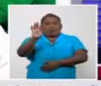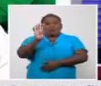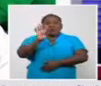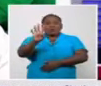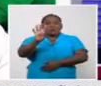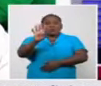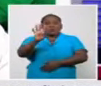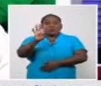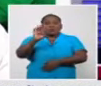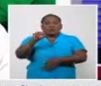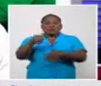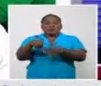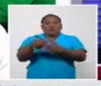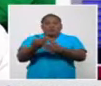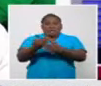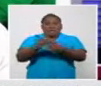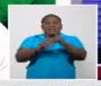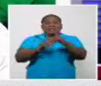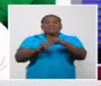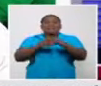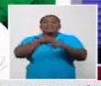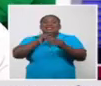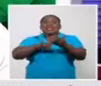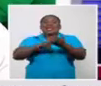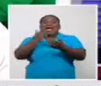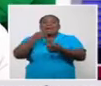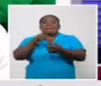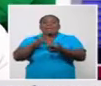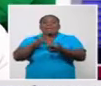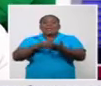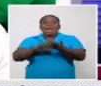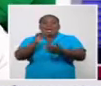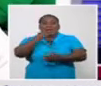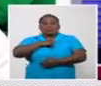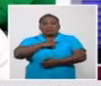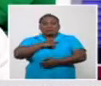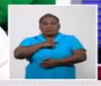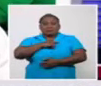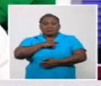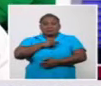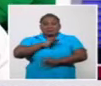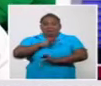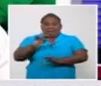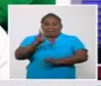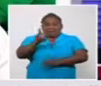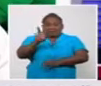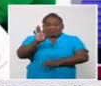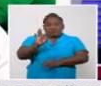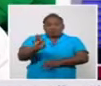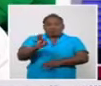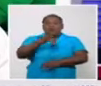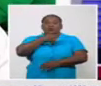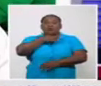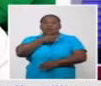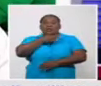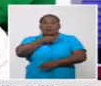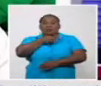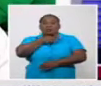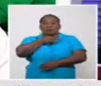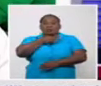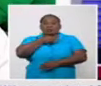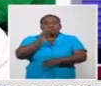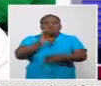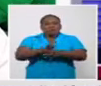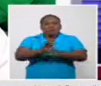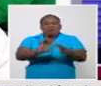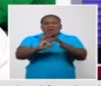terapia intensiva. Ya a partir del 28 de enero, comenzaron a empeorarse las